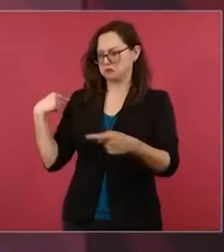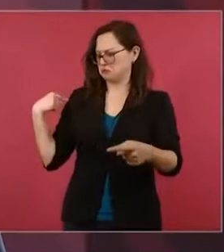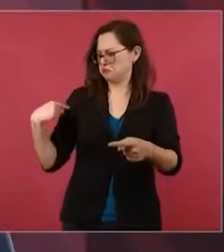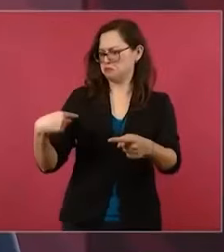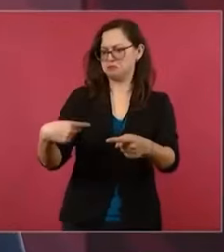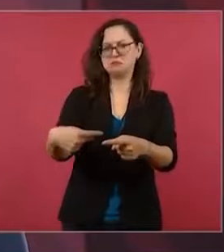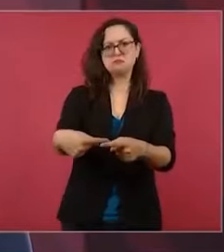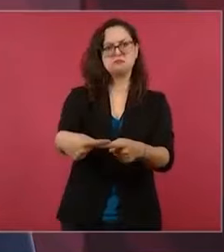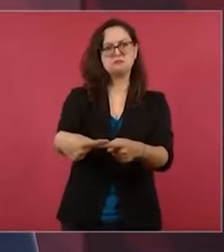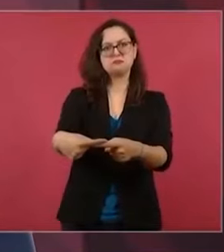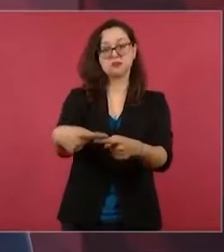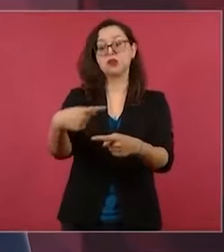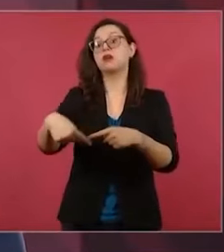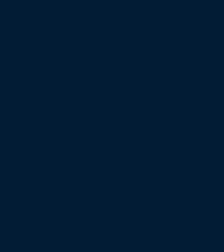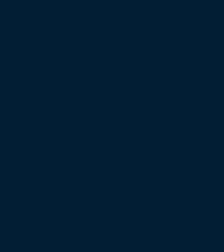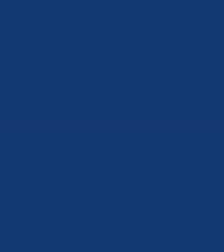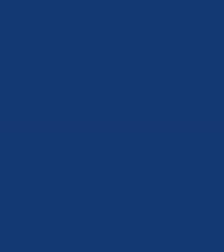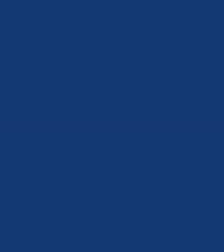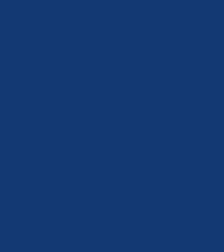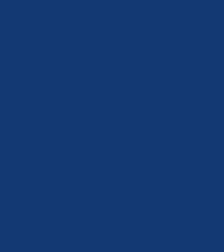para que se conozca.